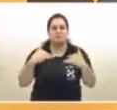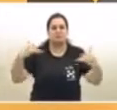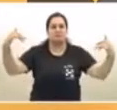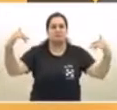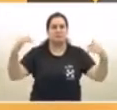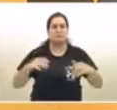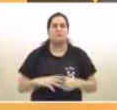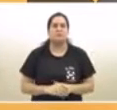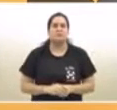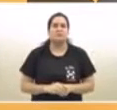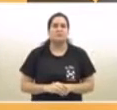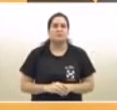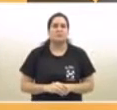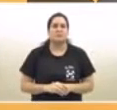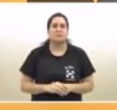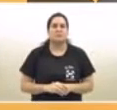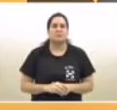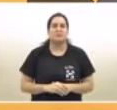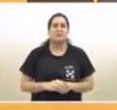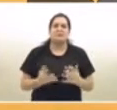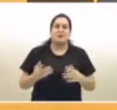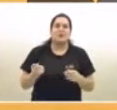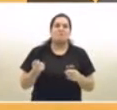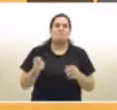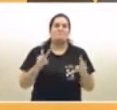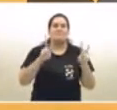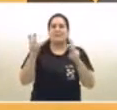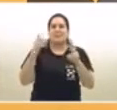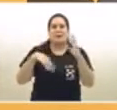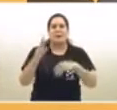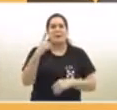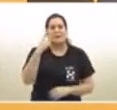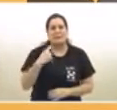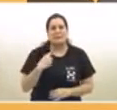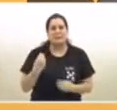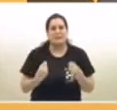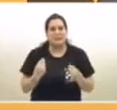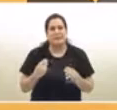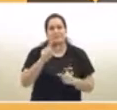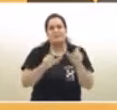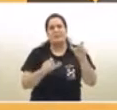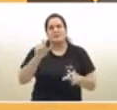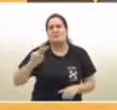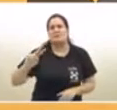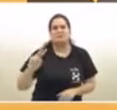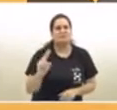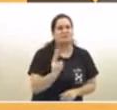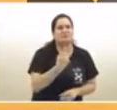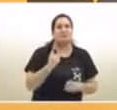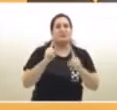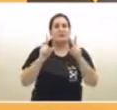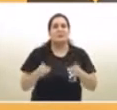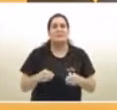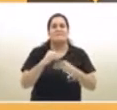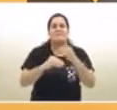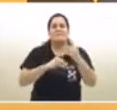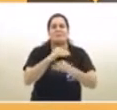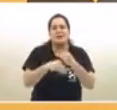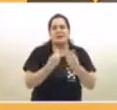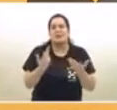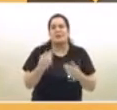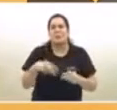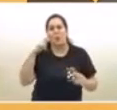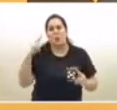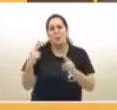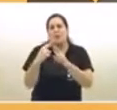Ahora, la cara más triste de esta pandemia, sin duda, son las personas que fallecieron y sus familias que no pudieron despedirlas.